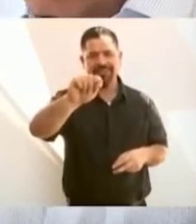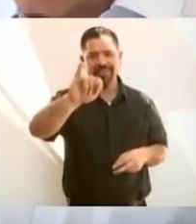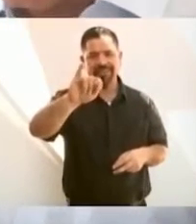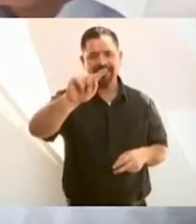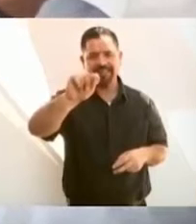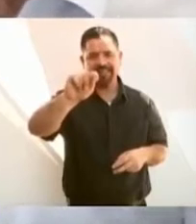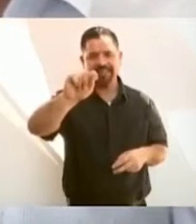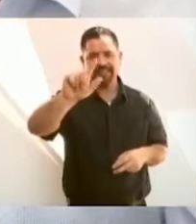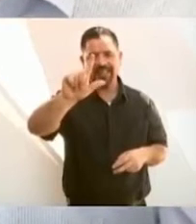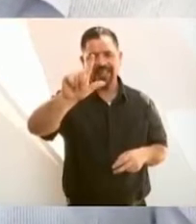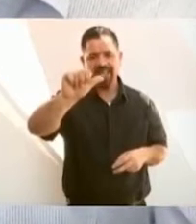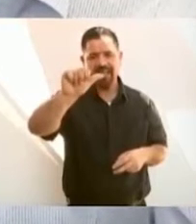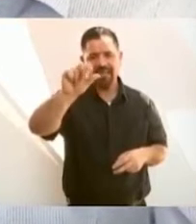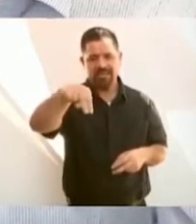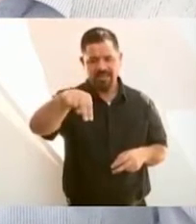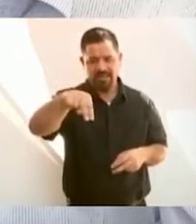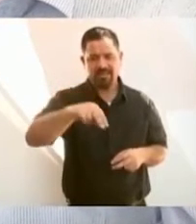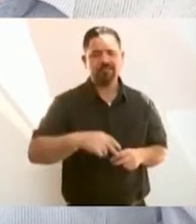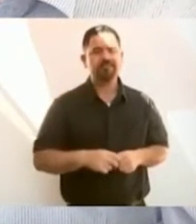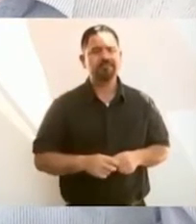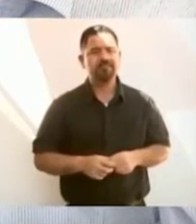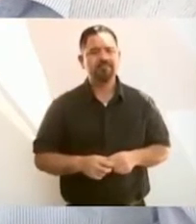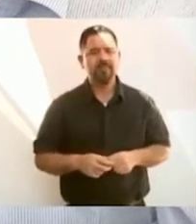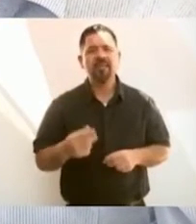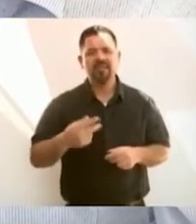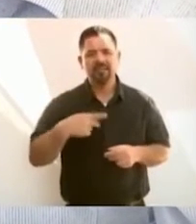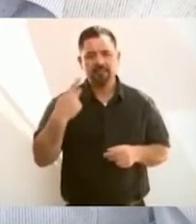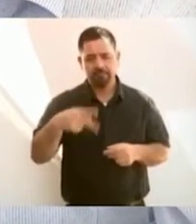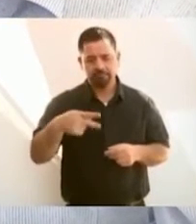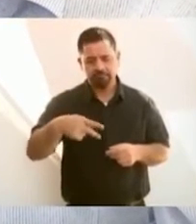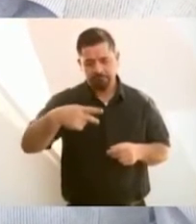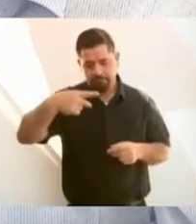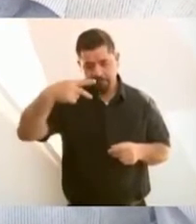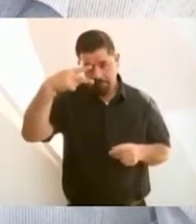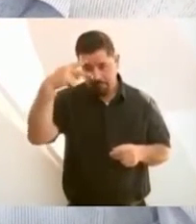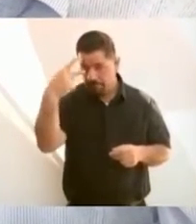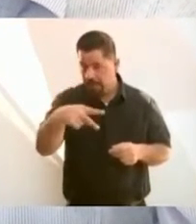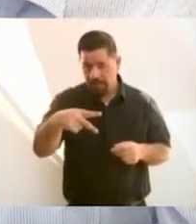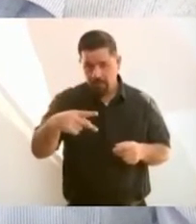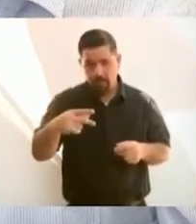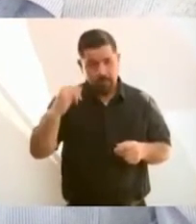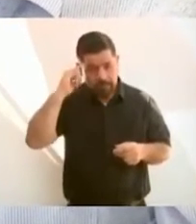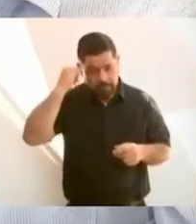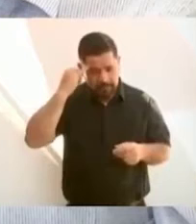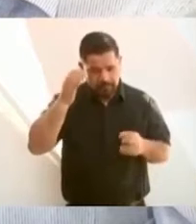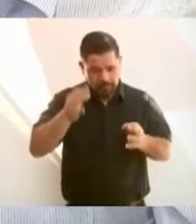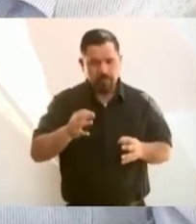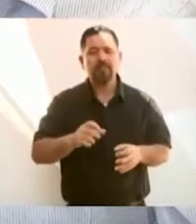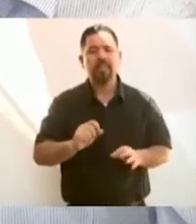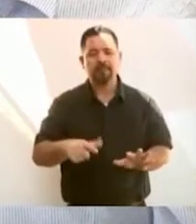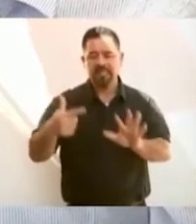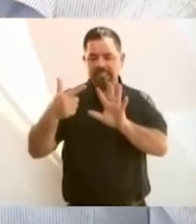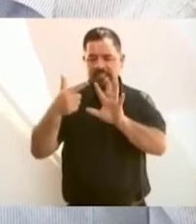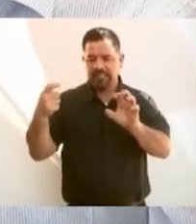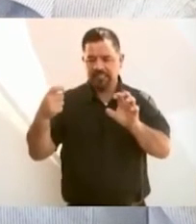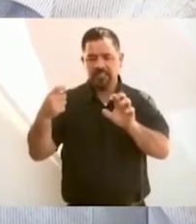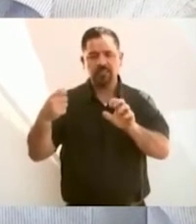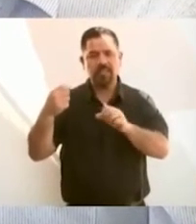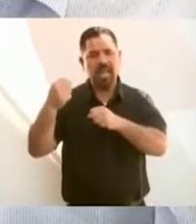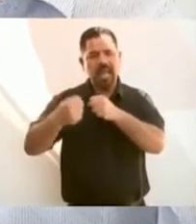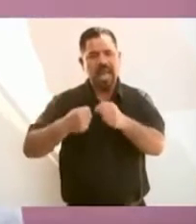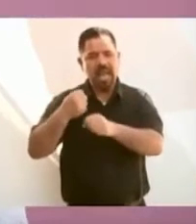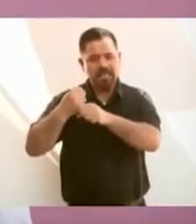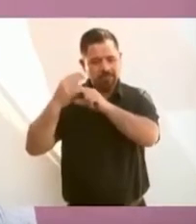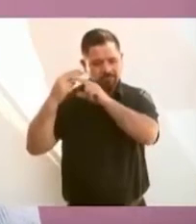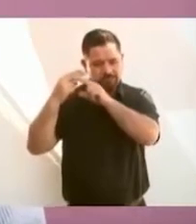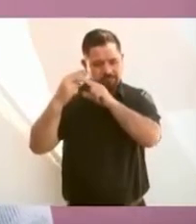de la invasión extranjera de la